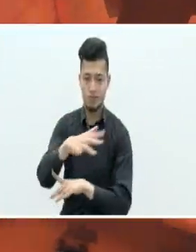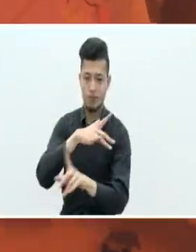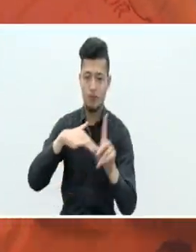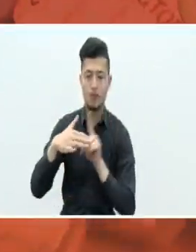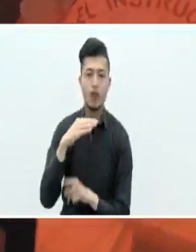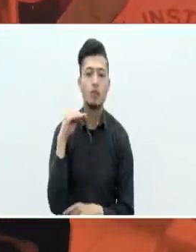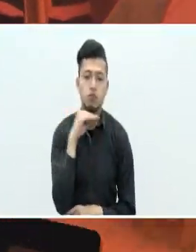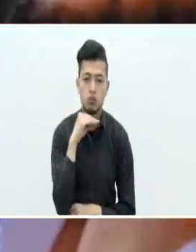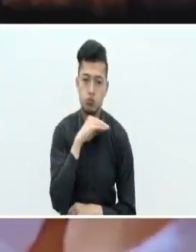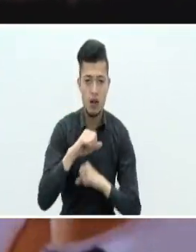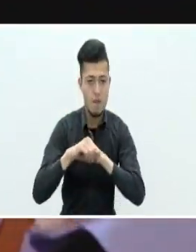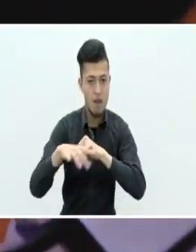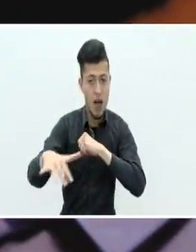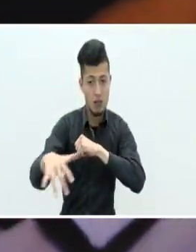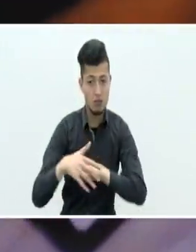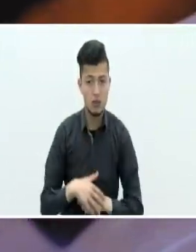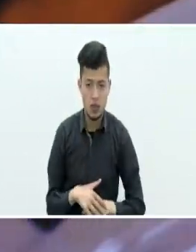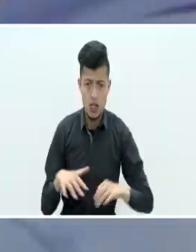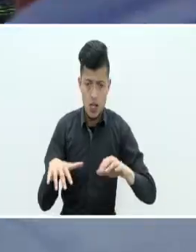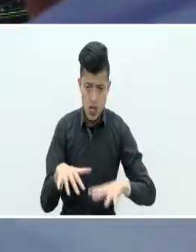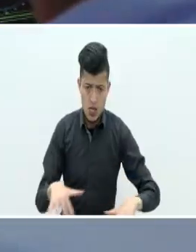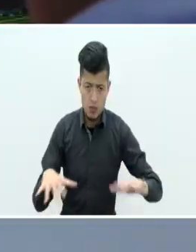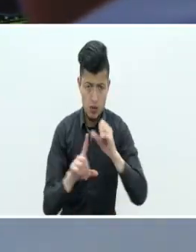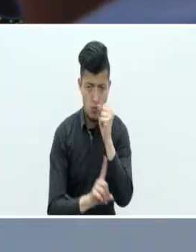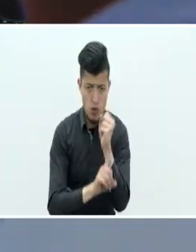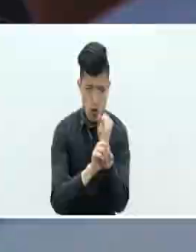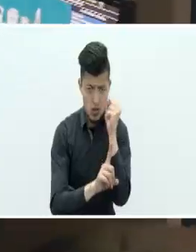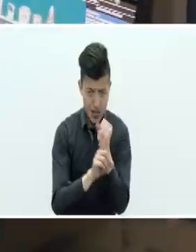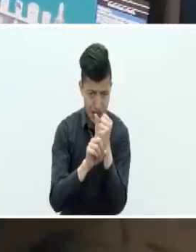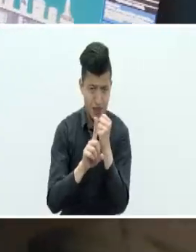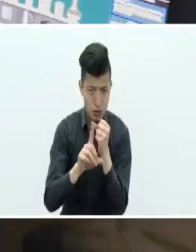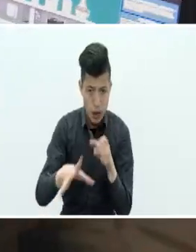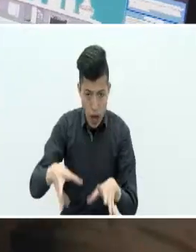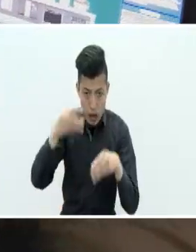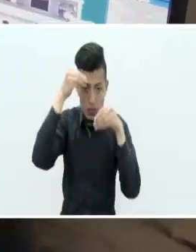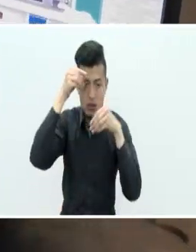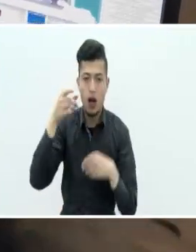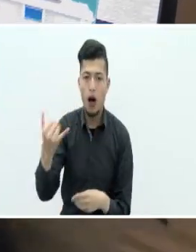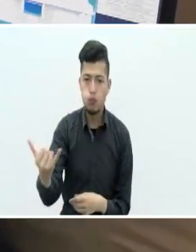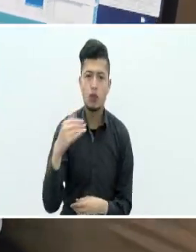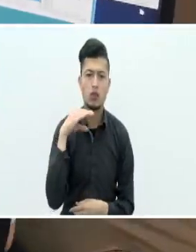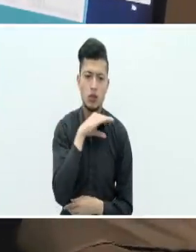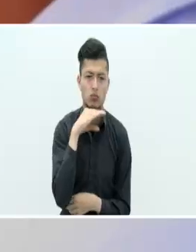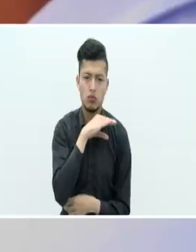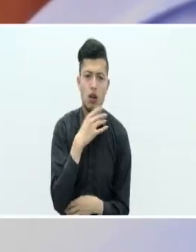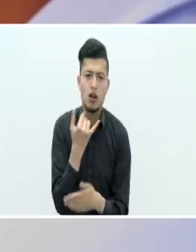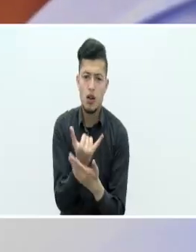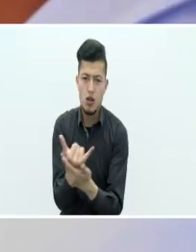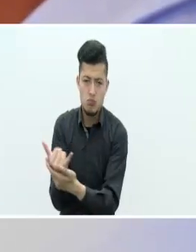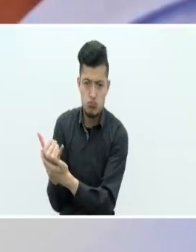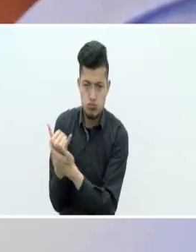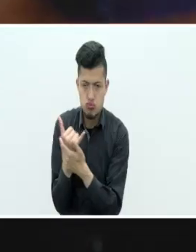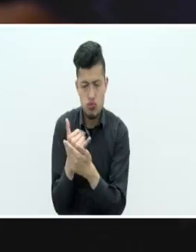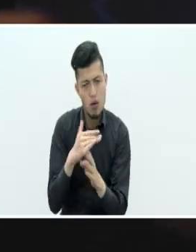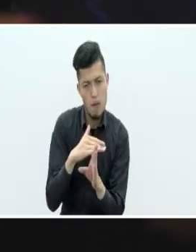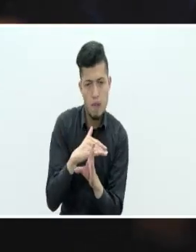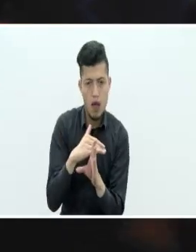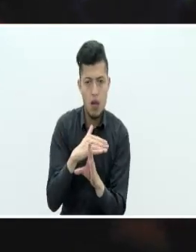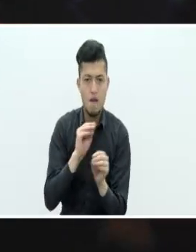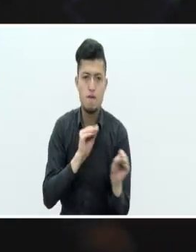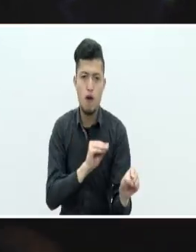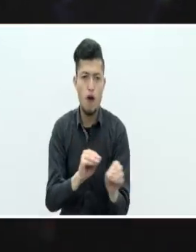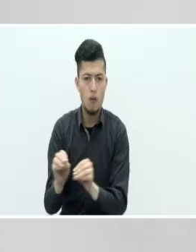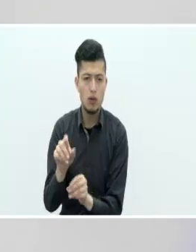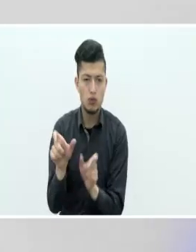Este moderno espacio de aprendizaje cuenta con simuladores Full Mission o de gama media para la formación de